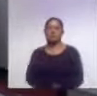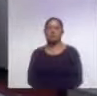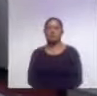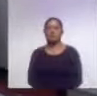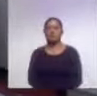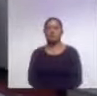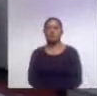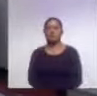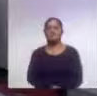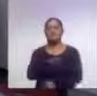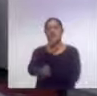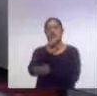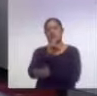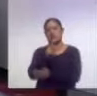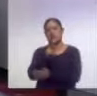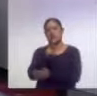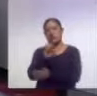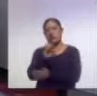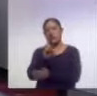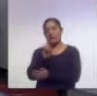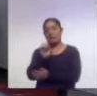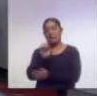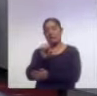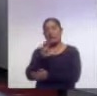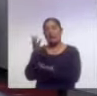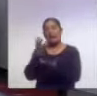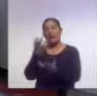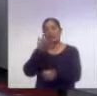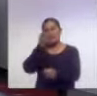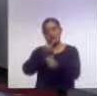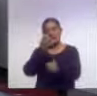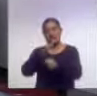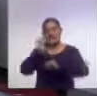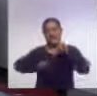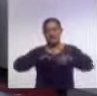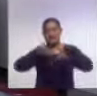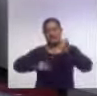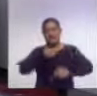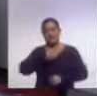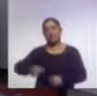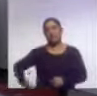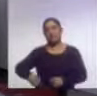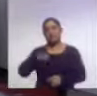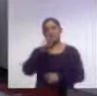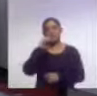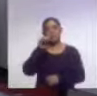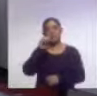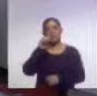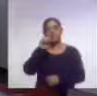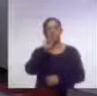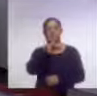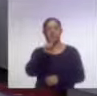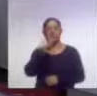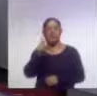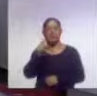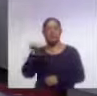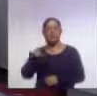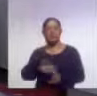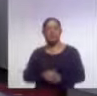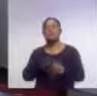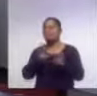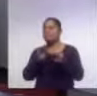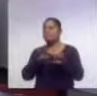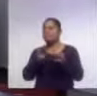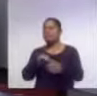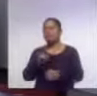El Se Puede realiza su quinta Feria del Empleo en el municipio de San Pablo del Monte. Los detalles con mi compañera Altagracia Corona,